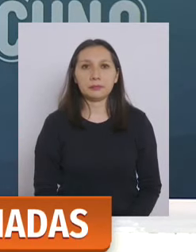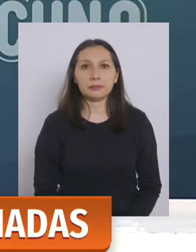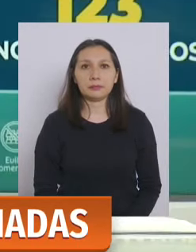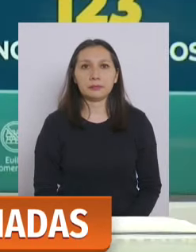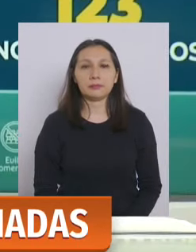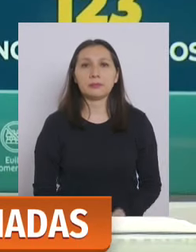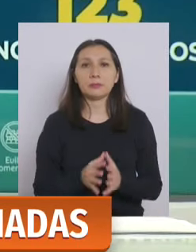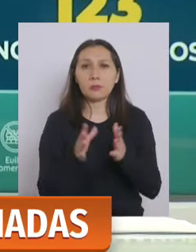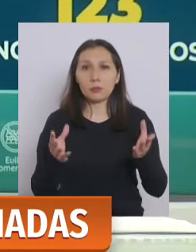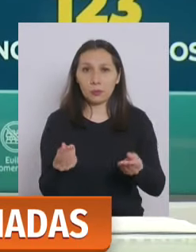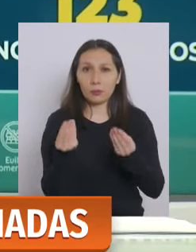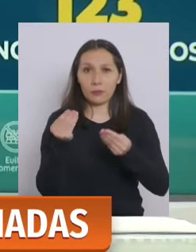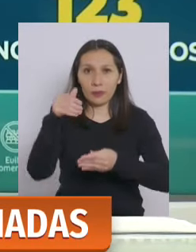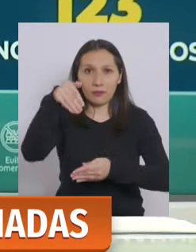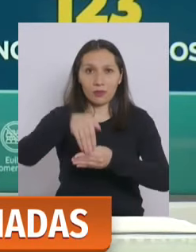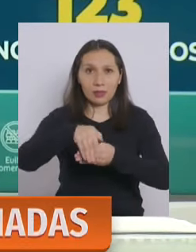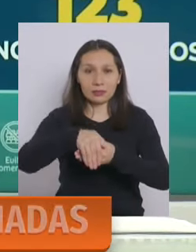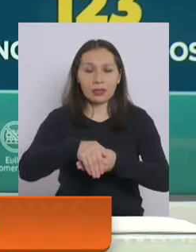muy buenas tardes